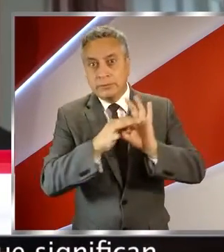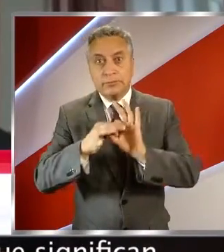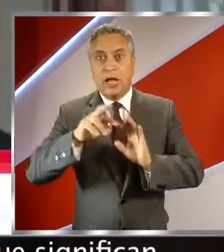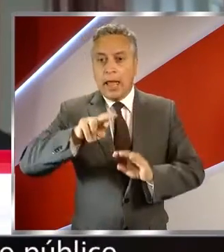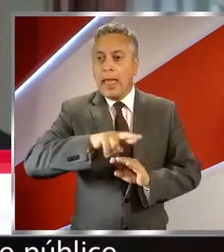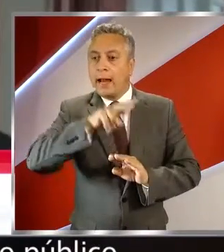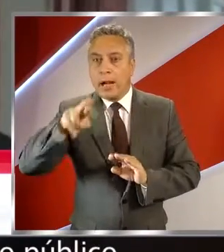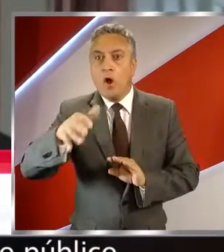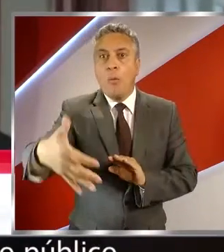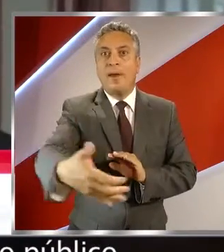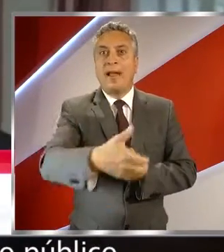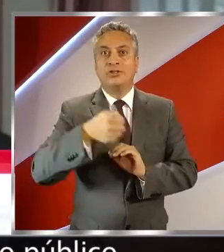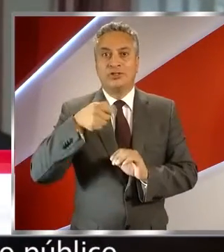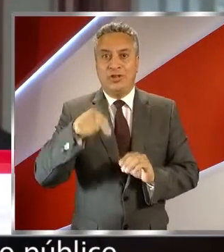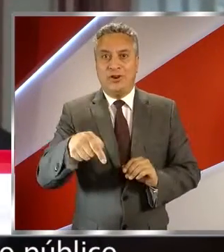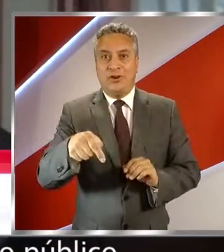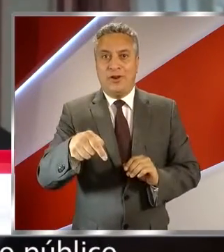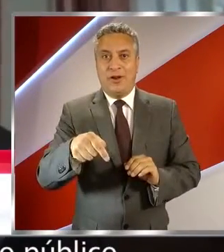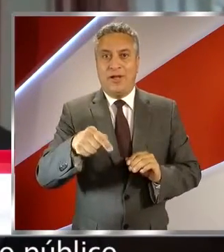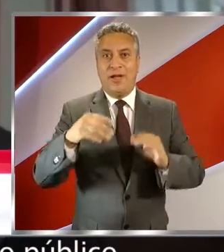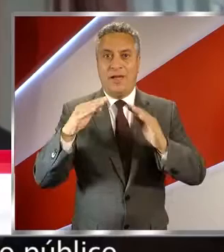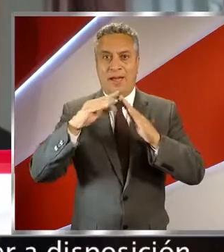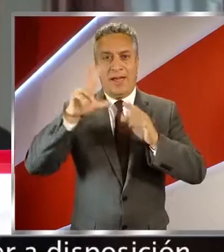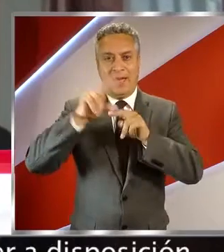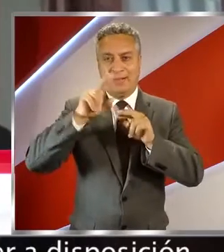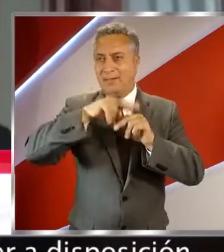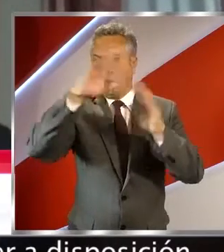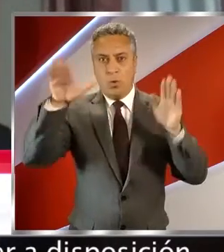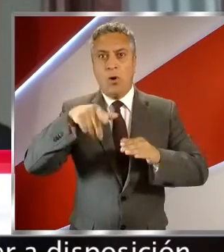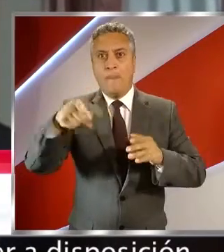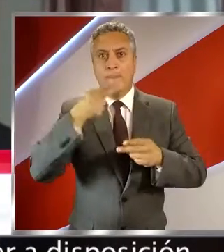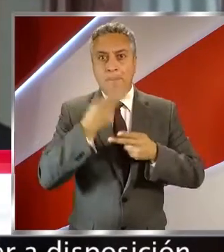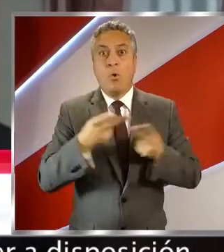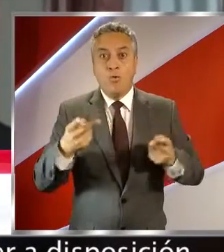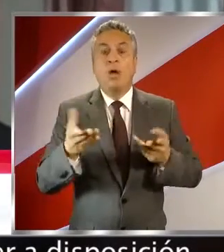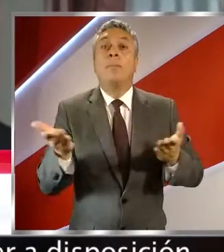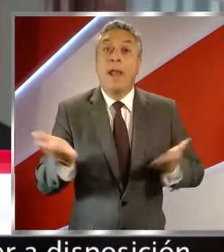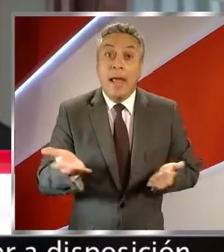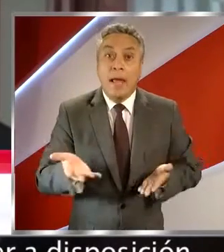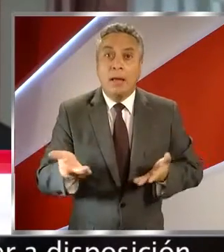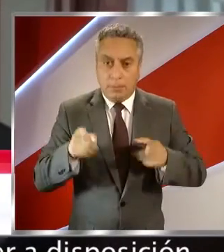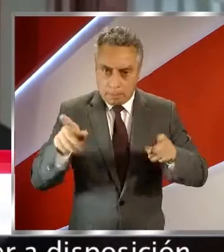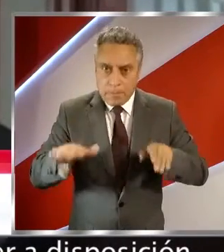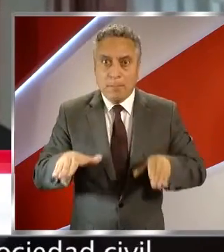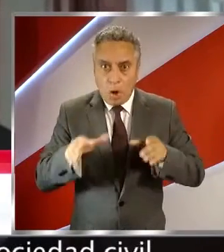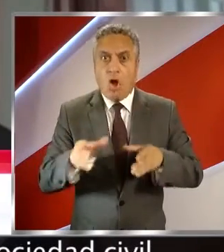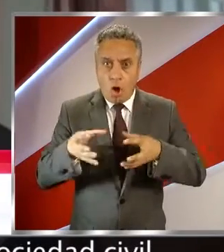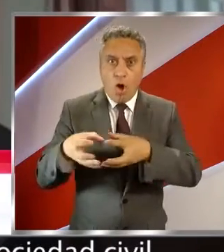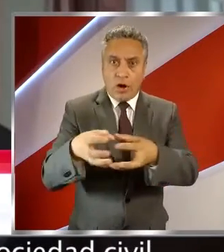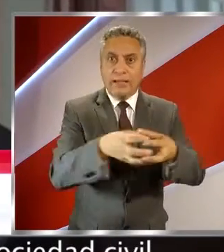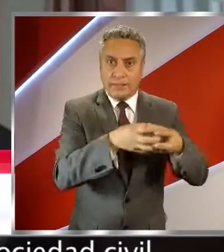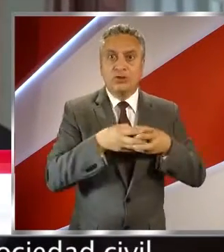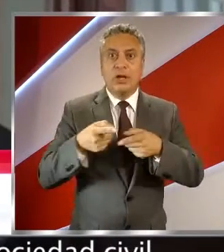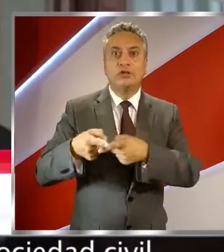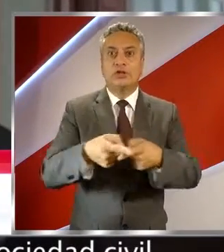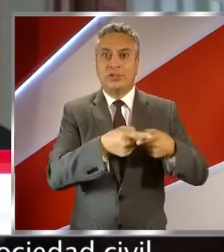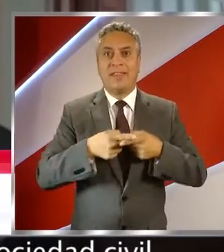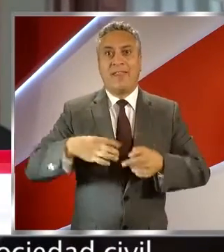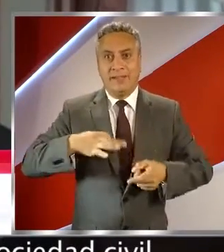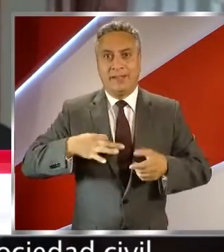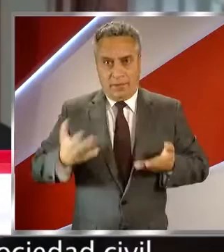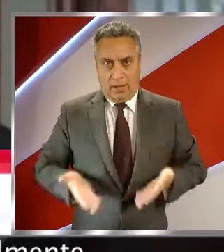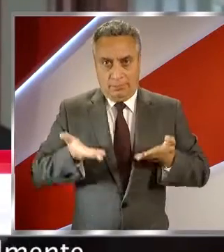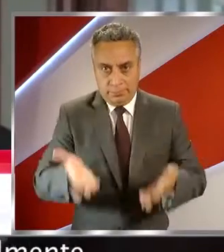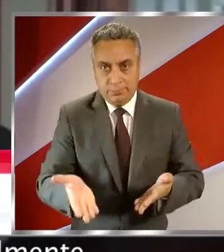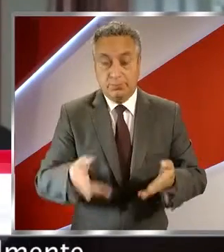recuperación del patrimonio público, precisamente para poderlo poner a disposición de las organizaciones de la sociedad civil.